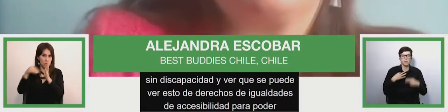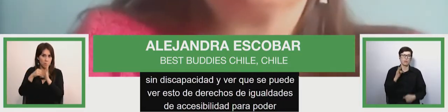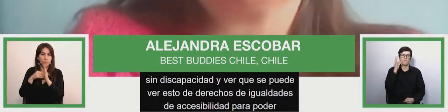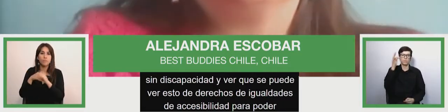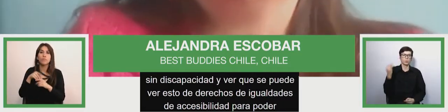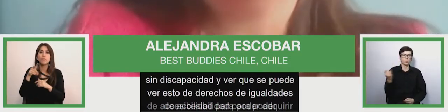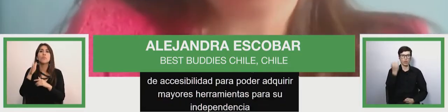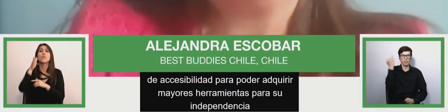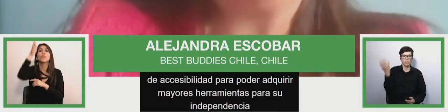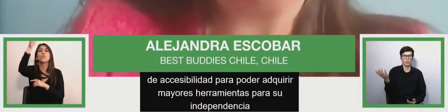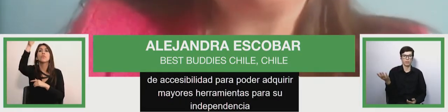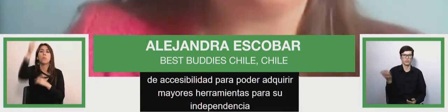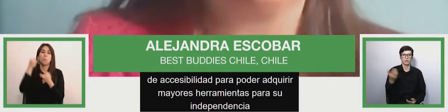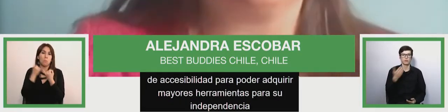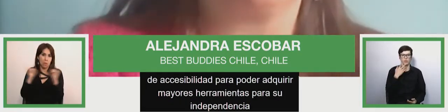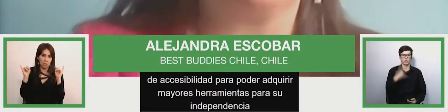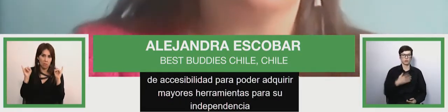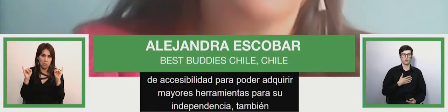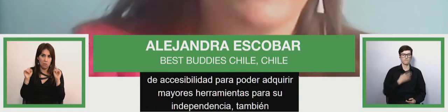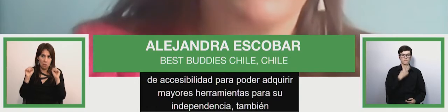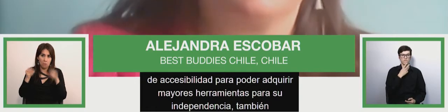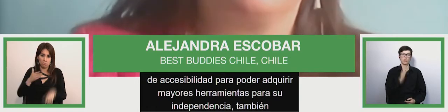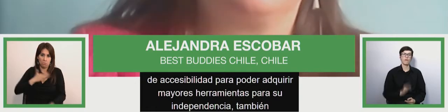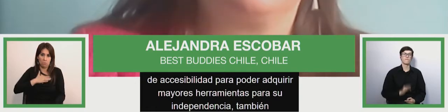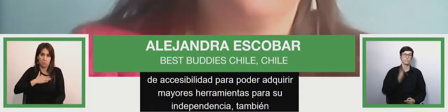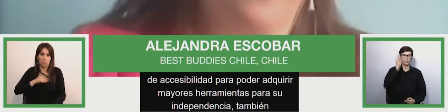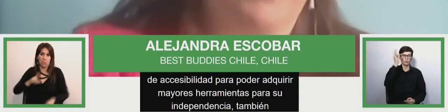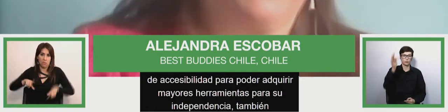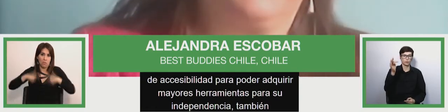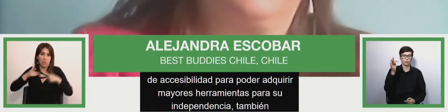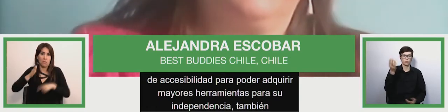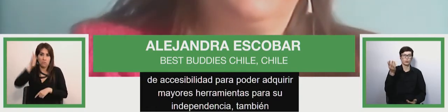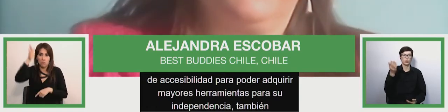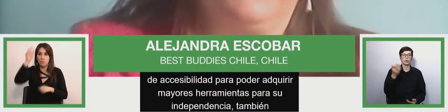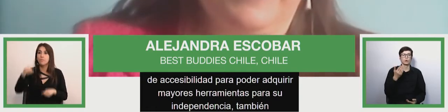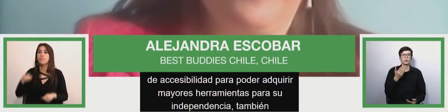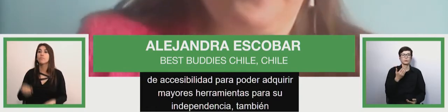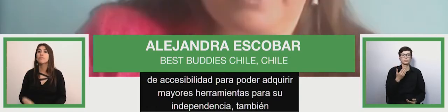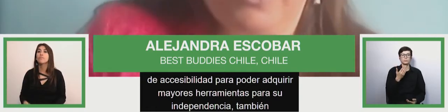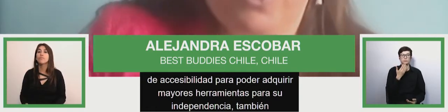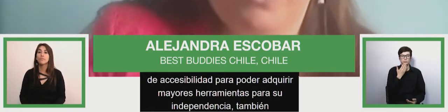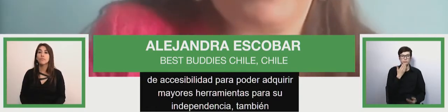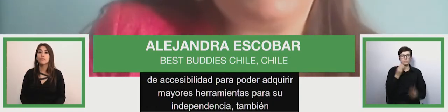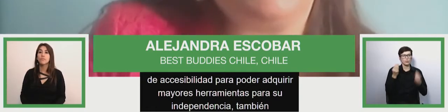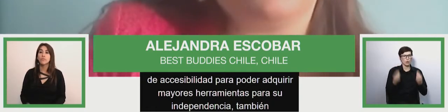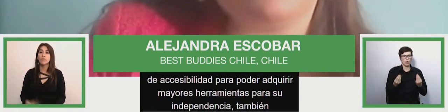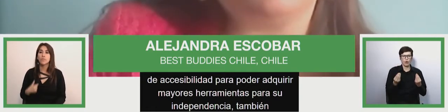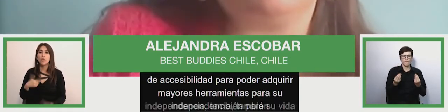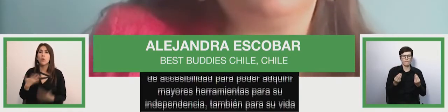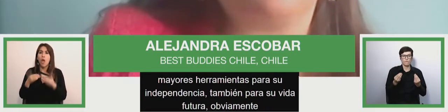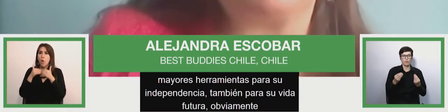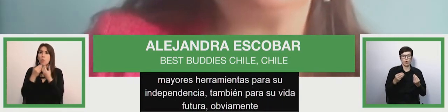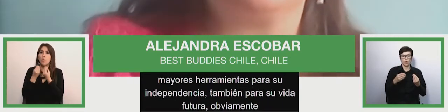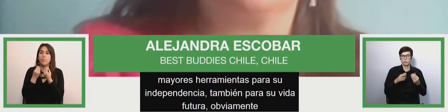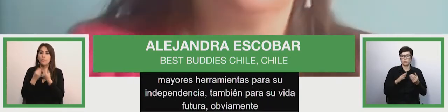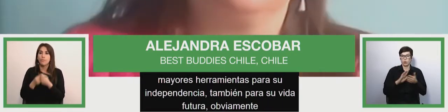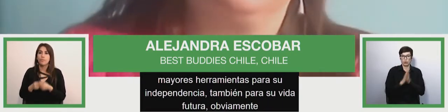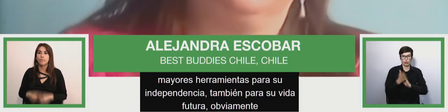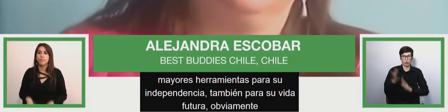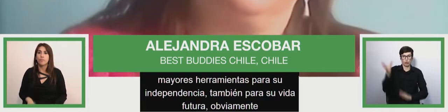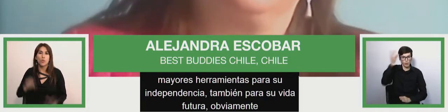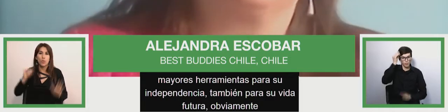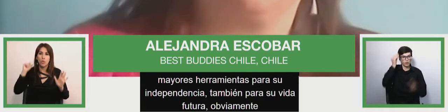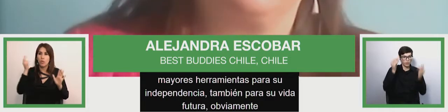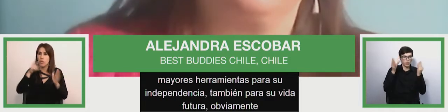para su vida futura y obviamente todo lo que ellos han ido aprendiendo